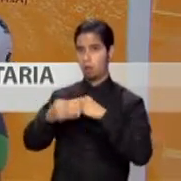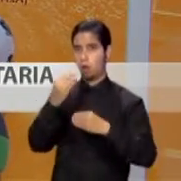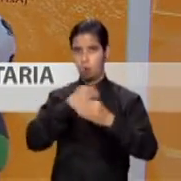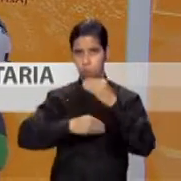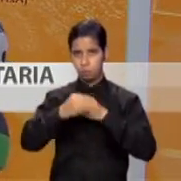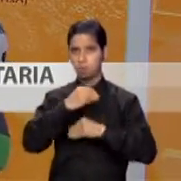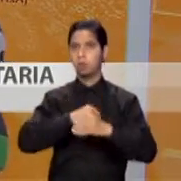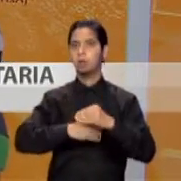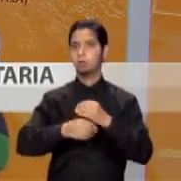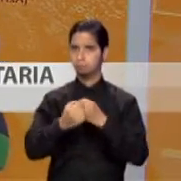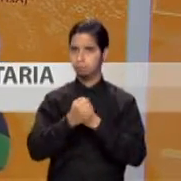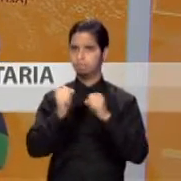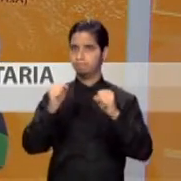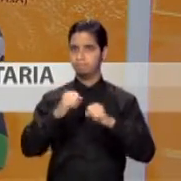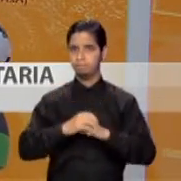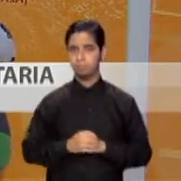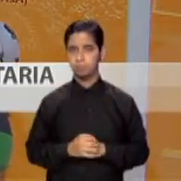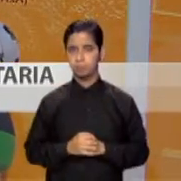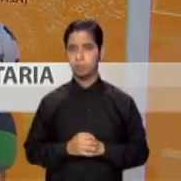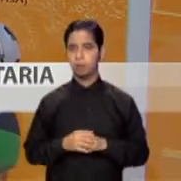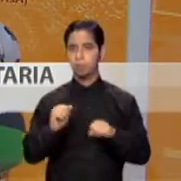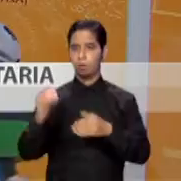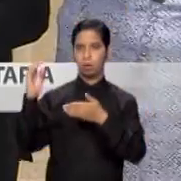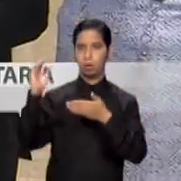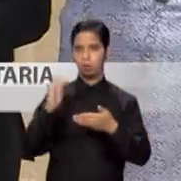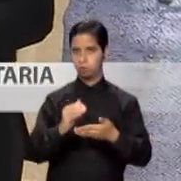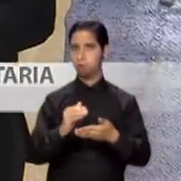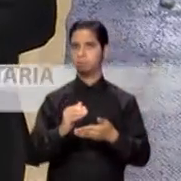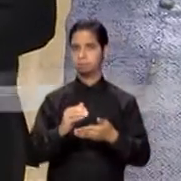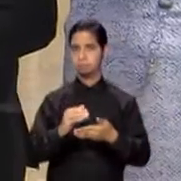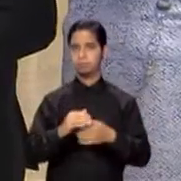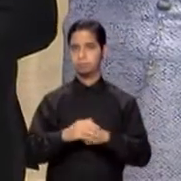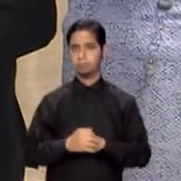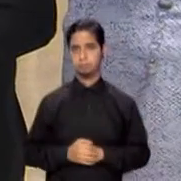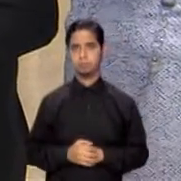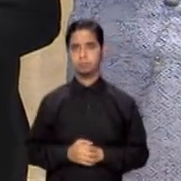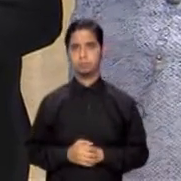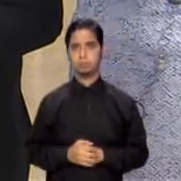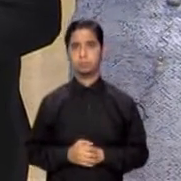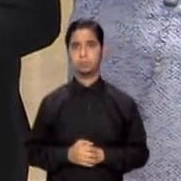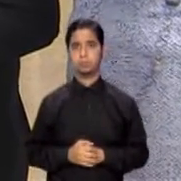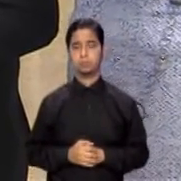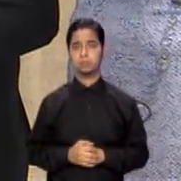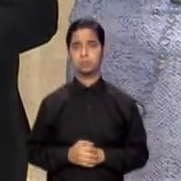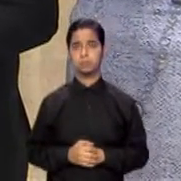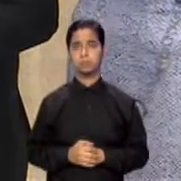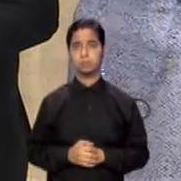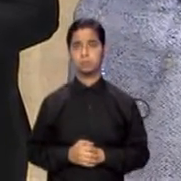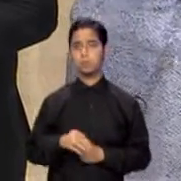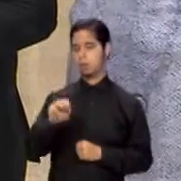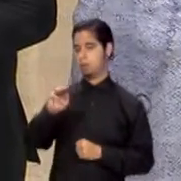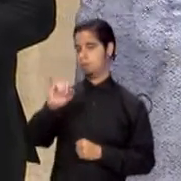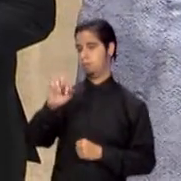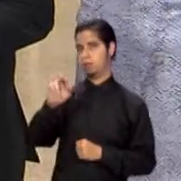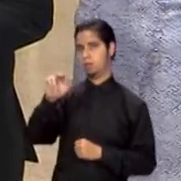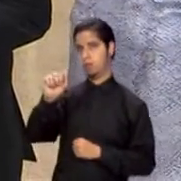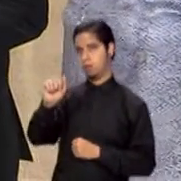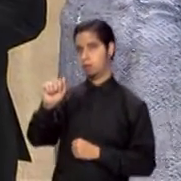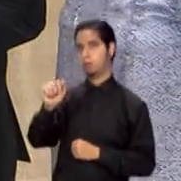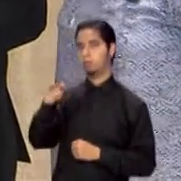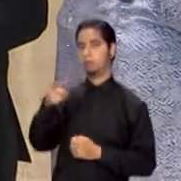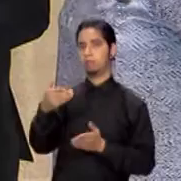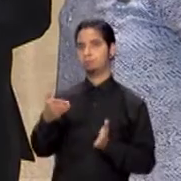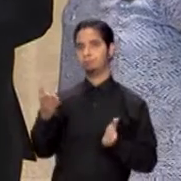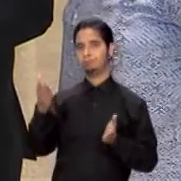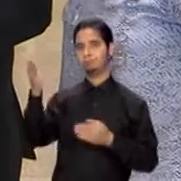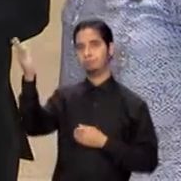y podamos reducir la inseguridad alimentaria. Mañana la secretaria de Agricultura, Mirna Comas, ofrecerá una charla sobre adelantos en